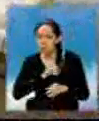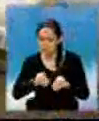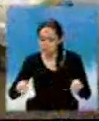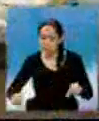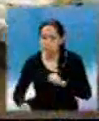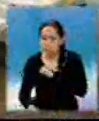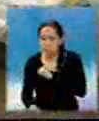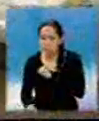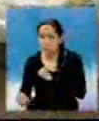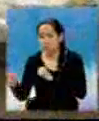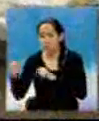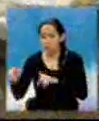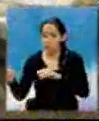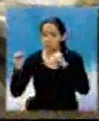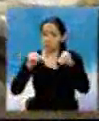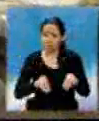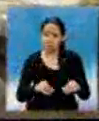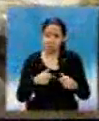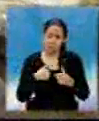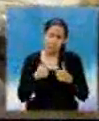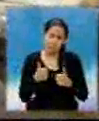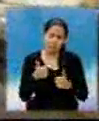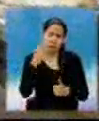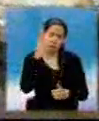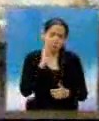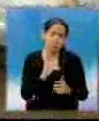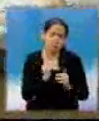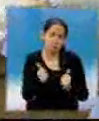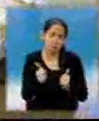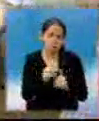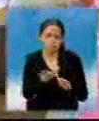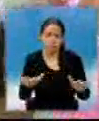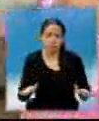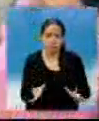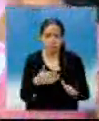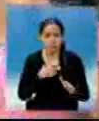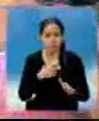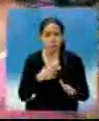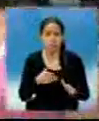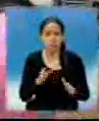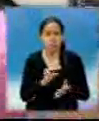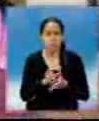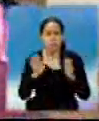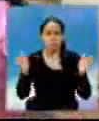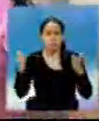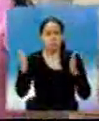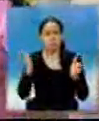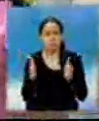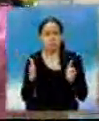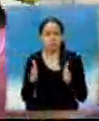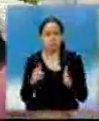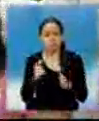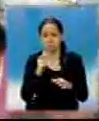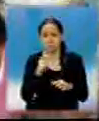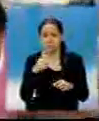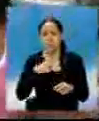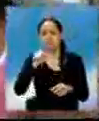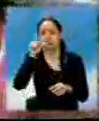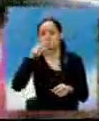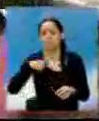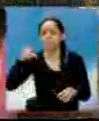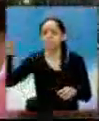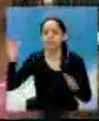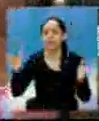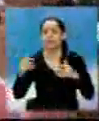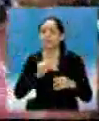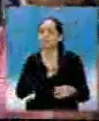Pero, bendito Dios, aquí estamos, estamos bien, por la gracia de Dios. Tal vez no es lo que uno realmente estaba acostumbrado allá arriba,